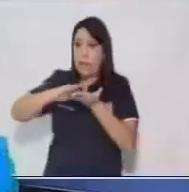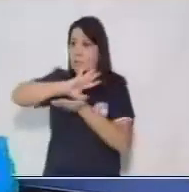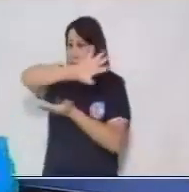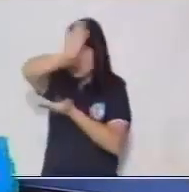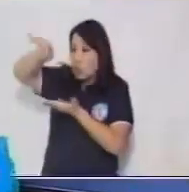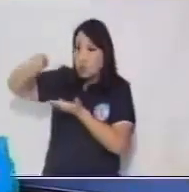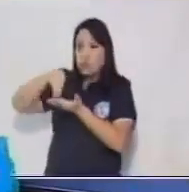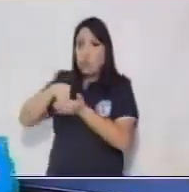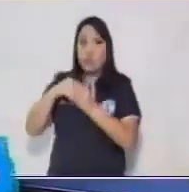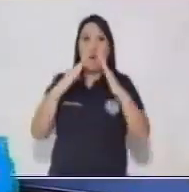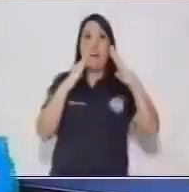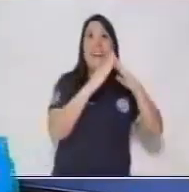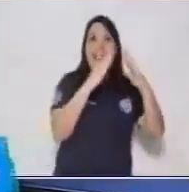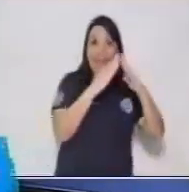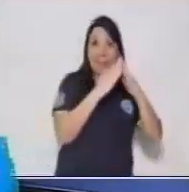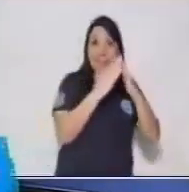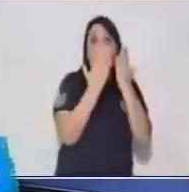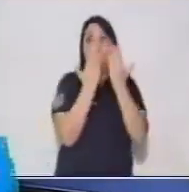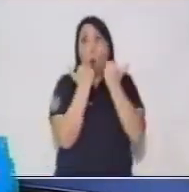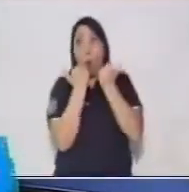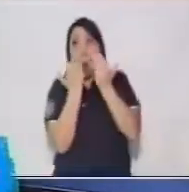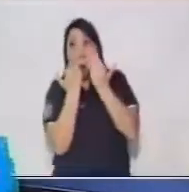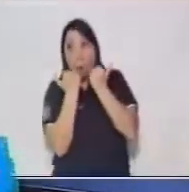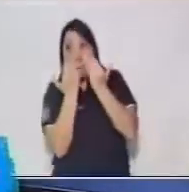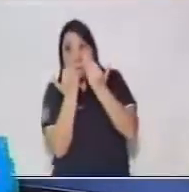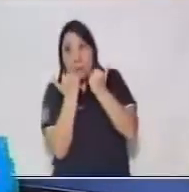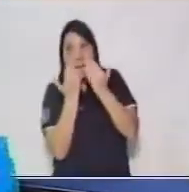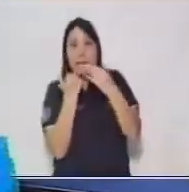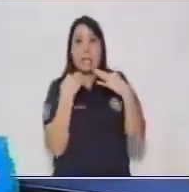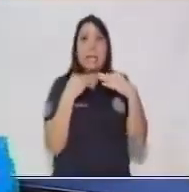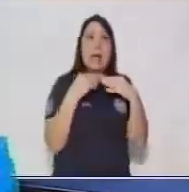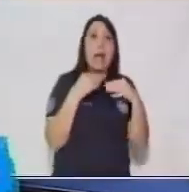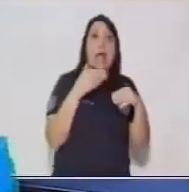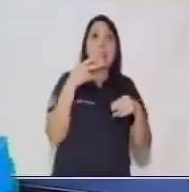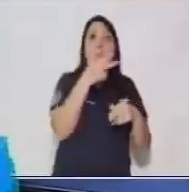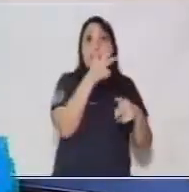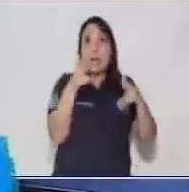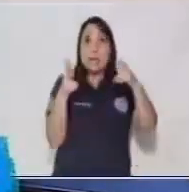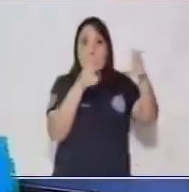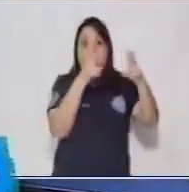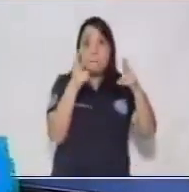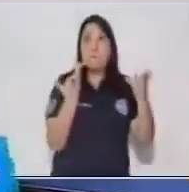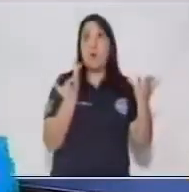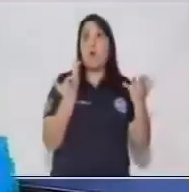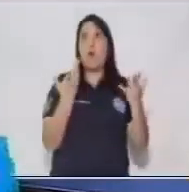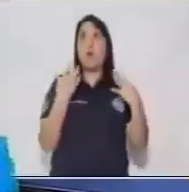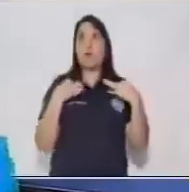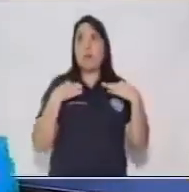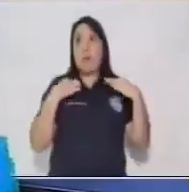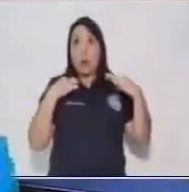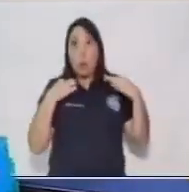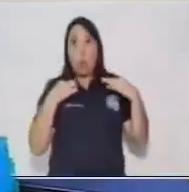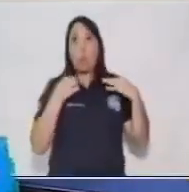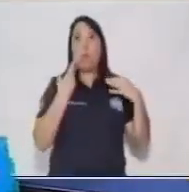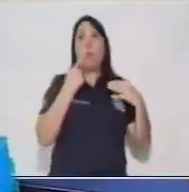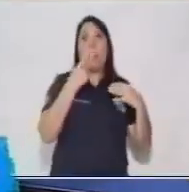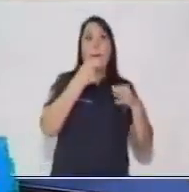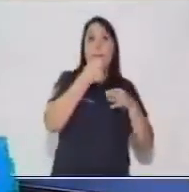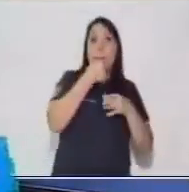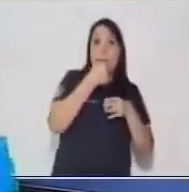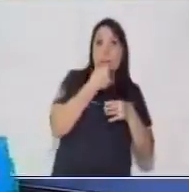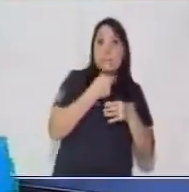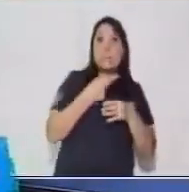casa. Entre esos gastos incluyen una variedad y la forma como